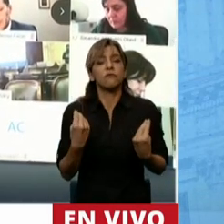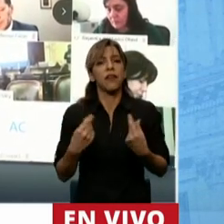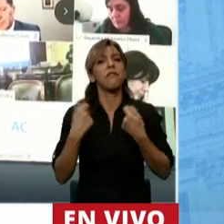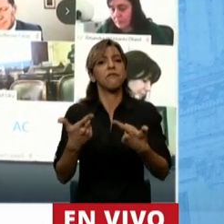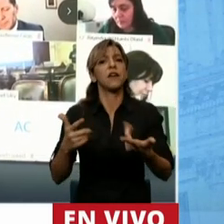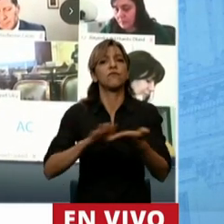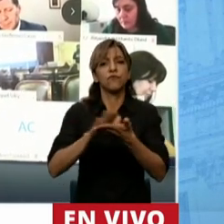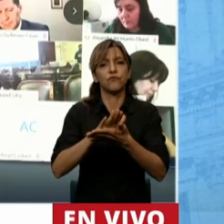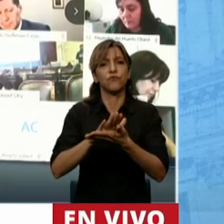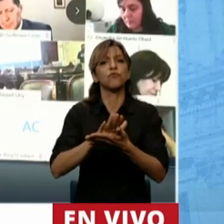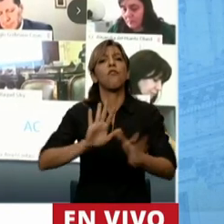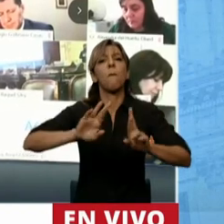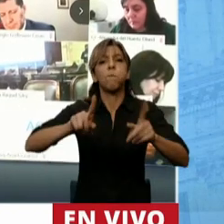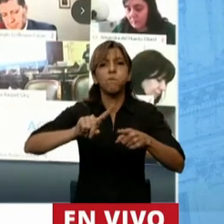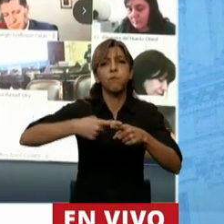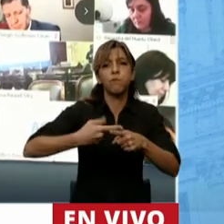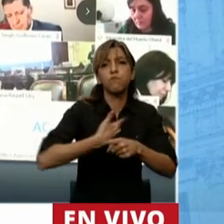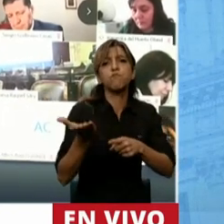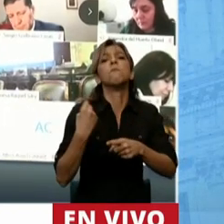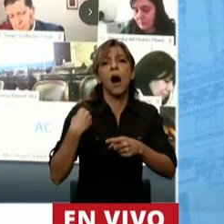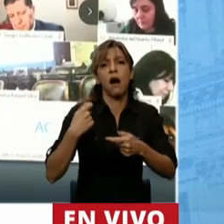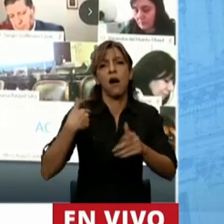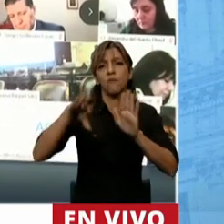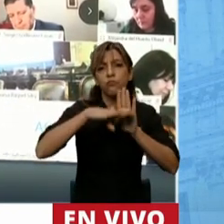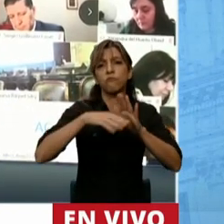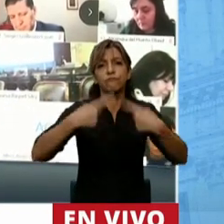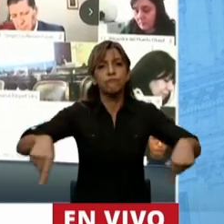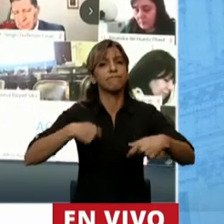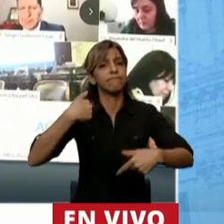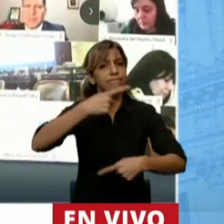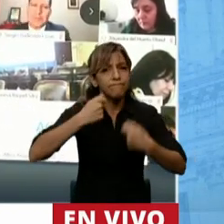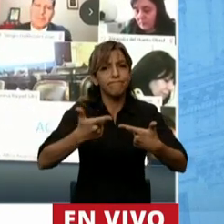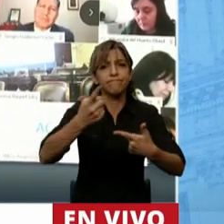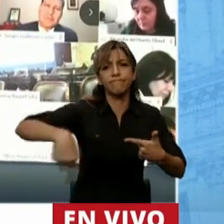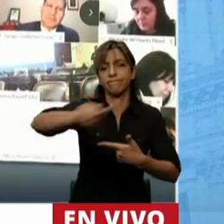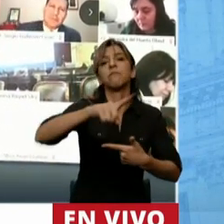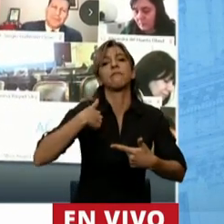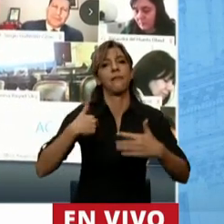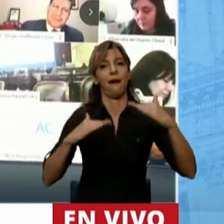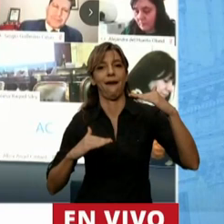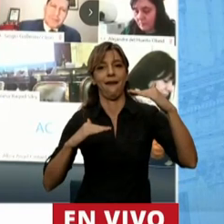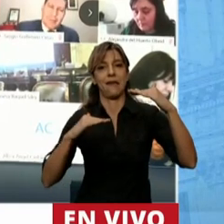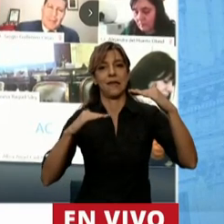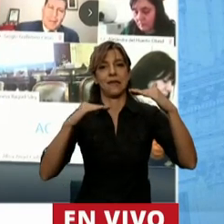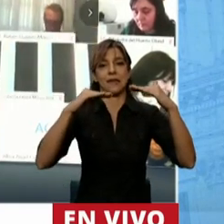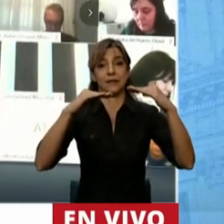para generar alivio y generar propuestas de desarrollo para resolver esas asimetrías